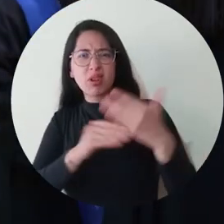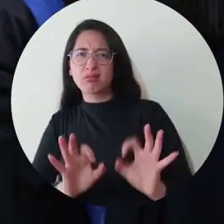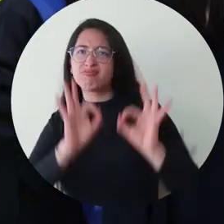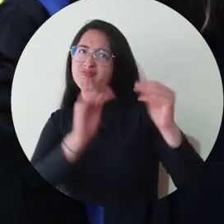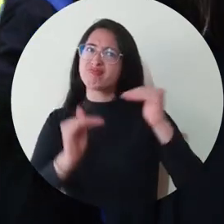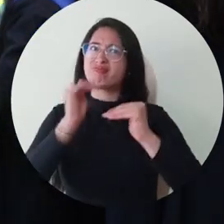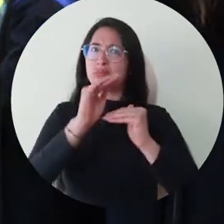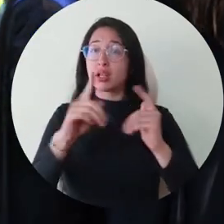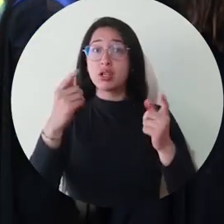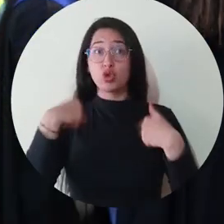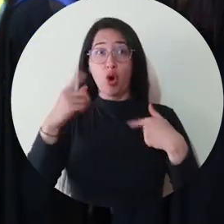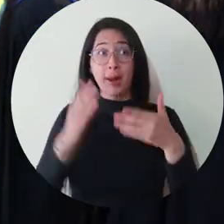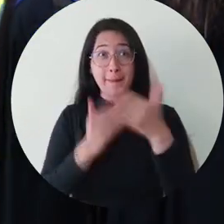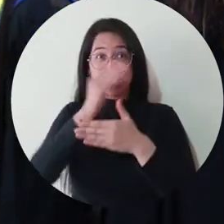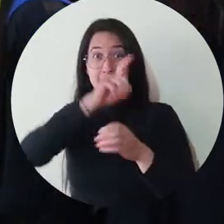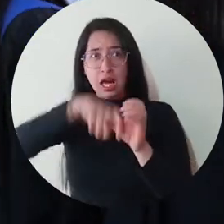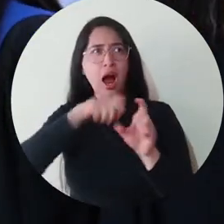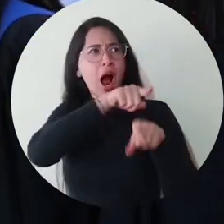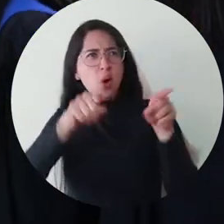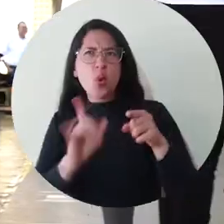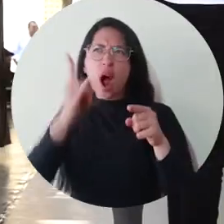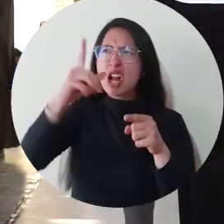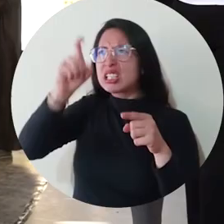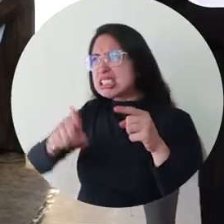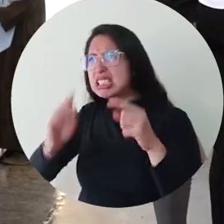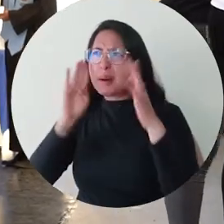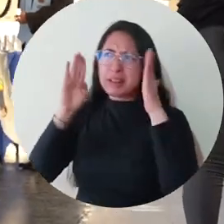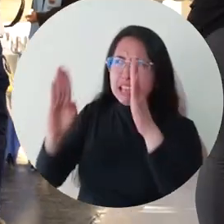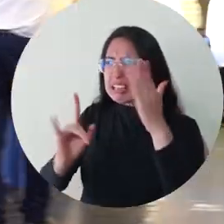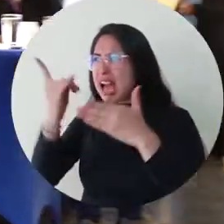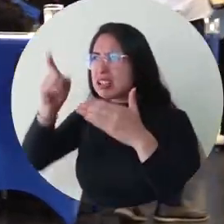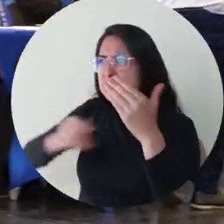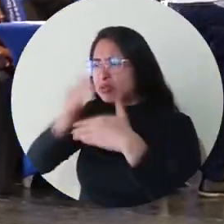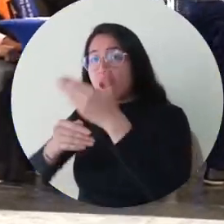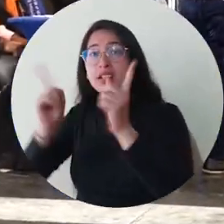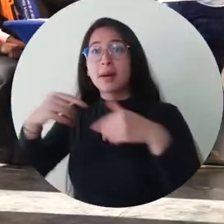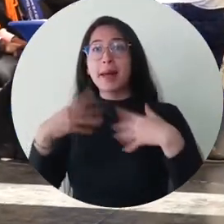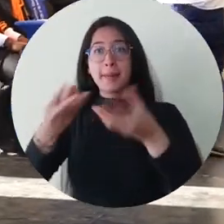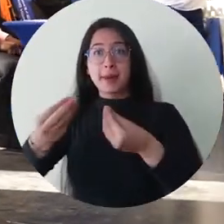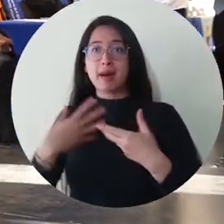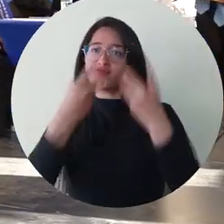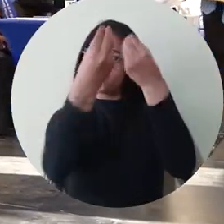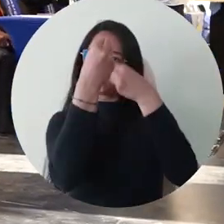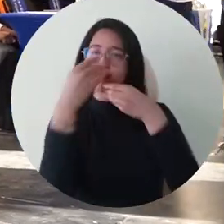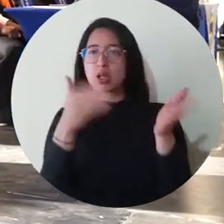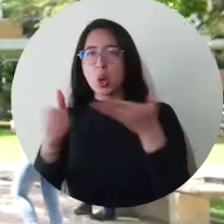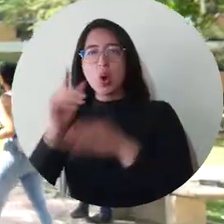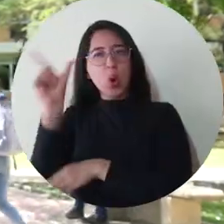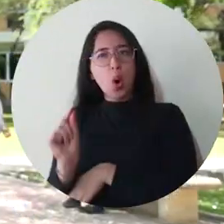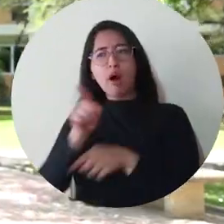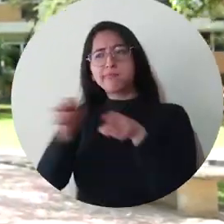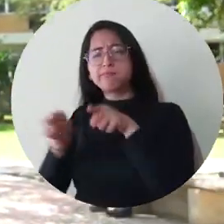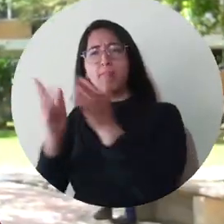procesos muy completos. Desde que llegué estuvieron como muy pendientes al proceso. Me brindaron un curso en italiano